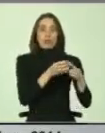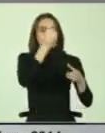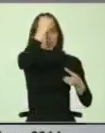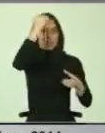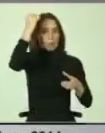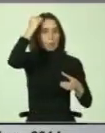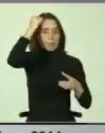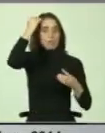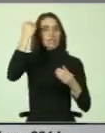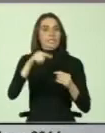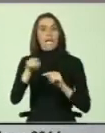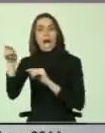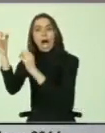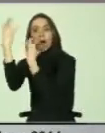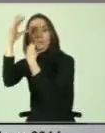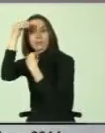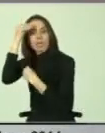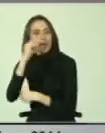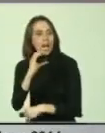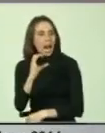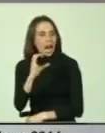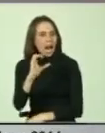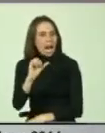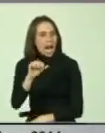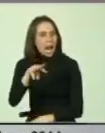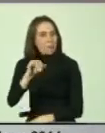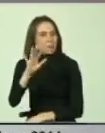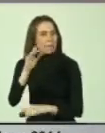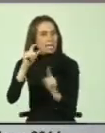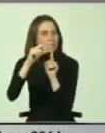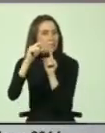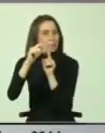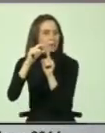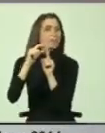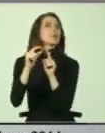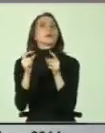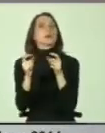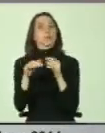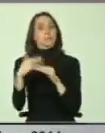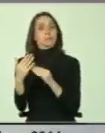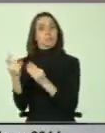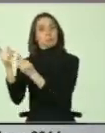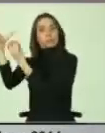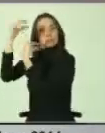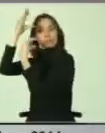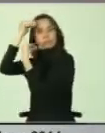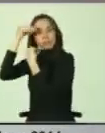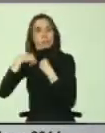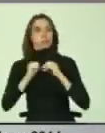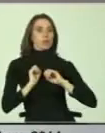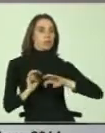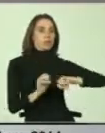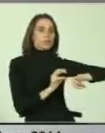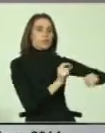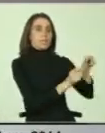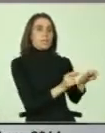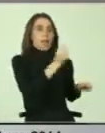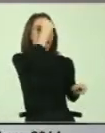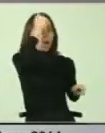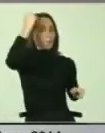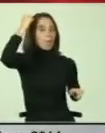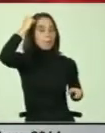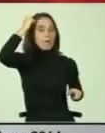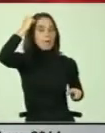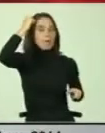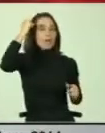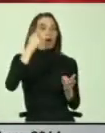Bomberos hemos pasado por esta habilitación que se llama CAMI, lo cual nos posibilita después enseñarles a los otros bomberos en distintas